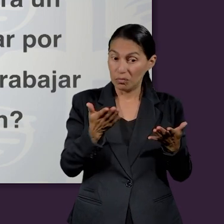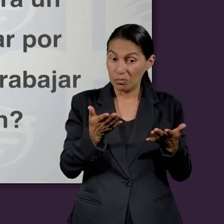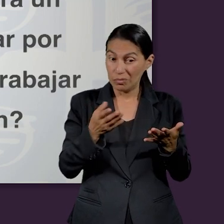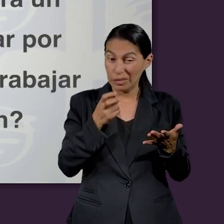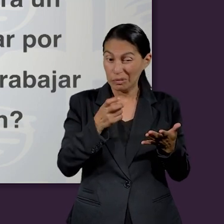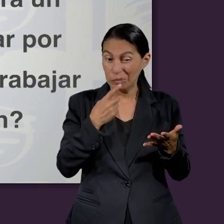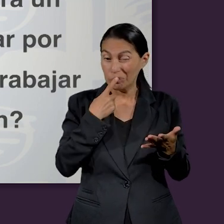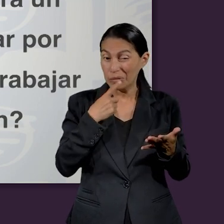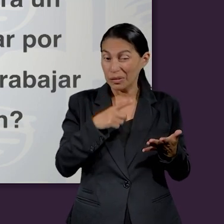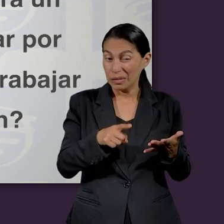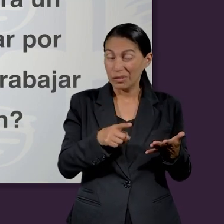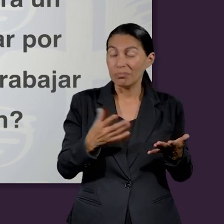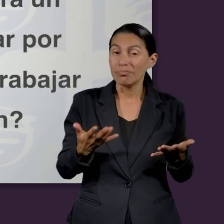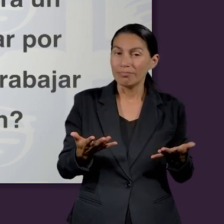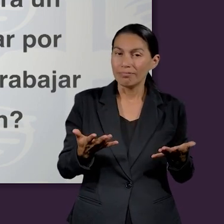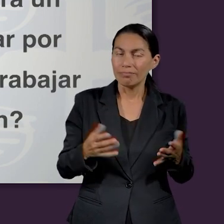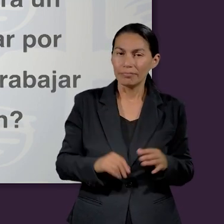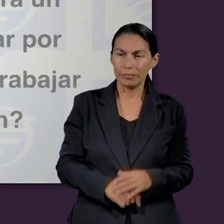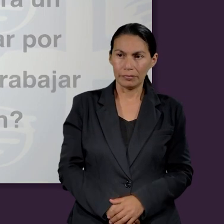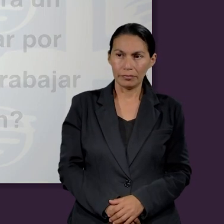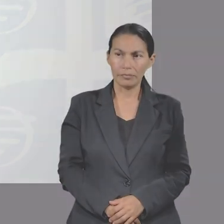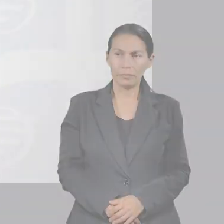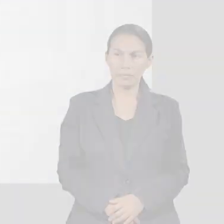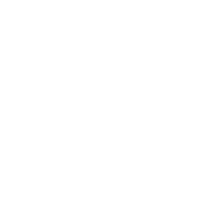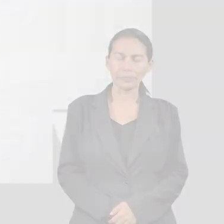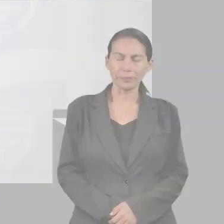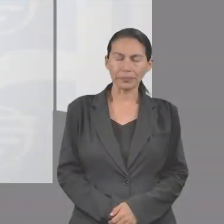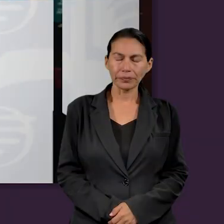situación resultó una maldición?